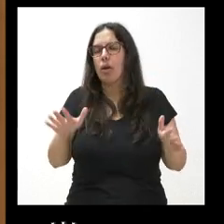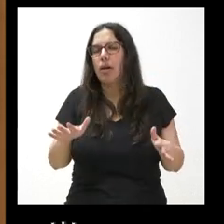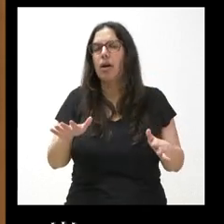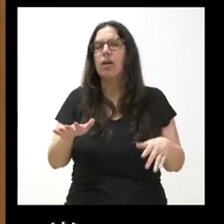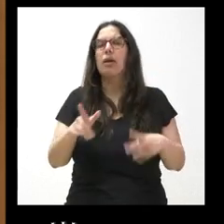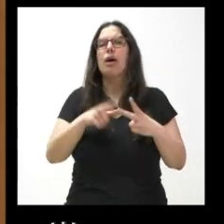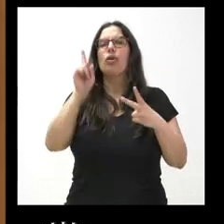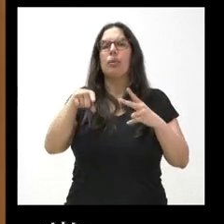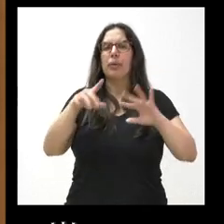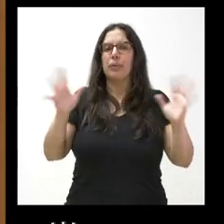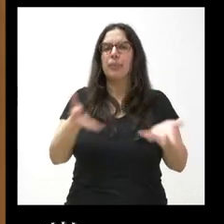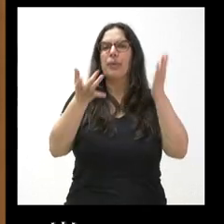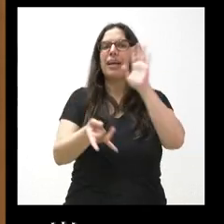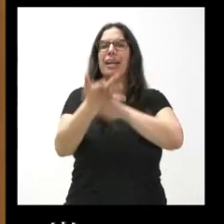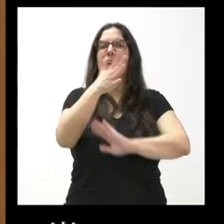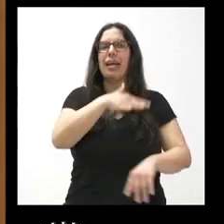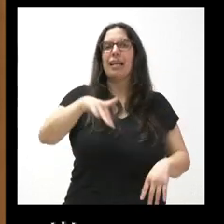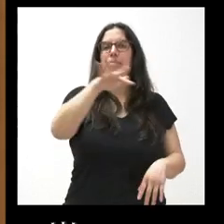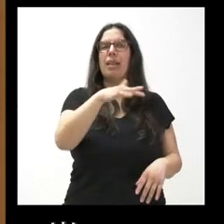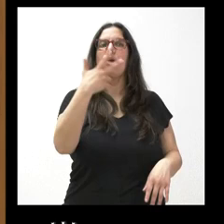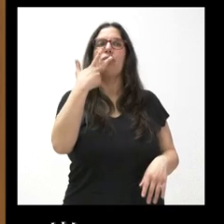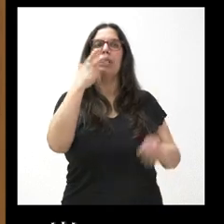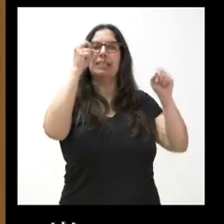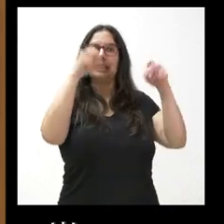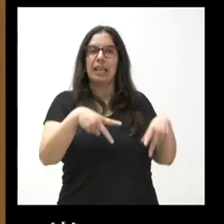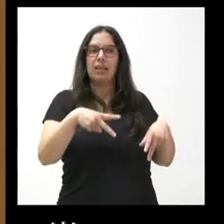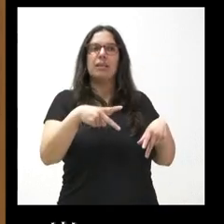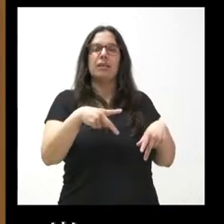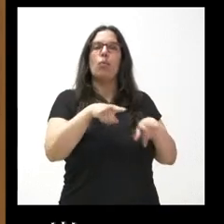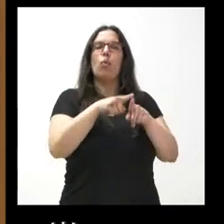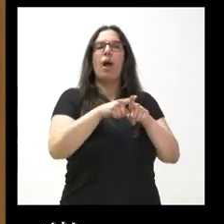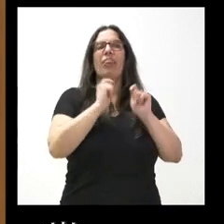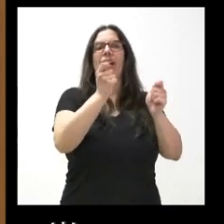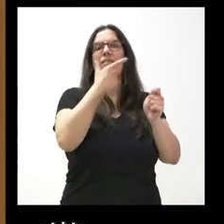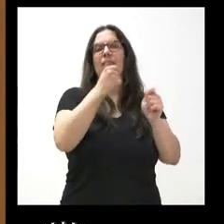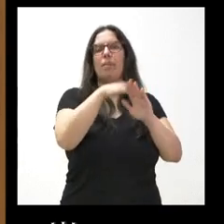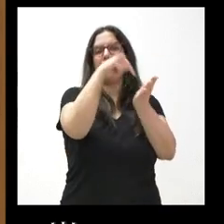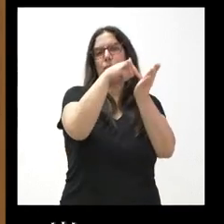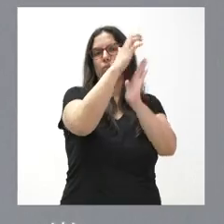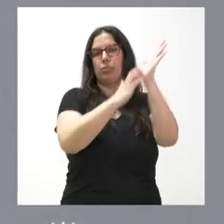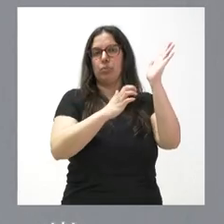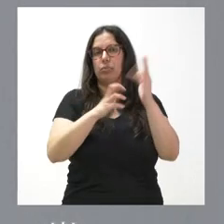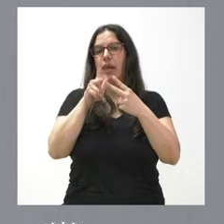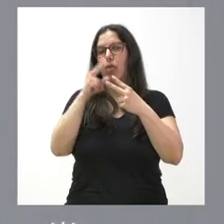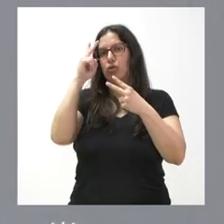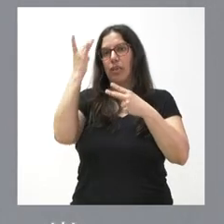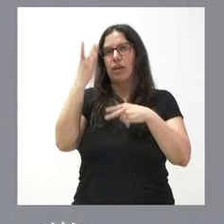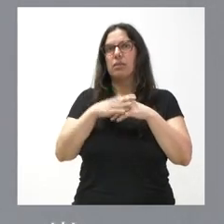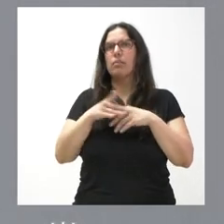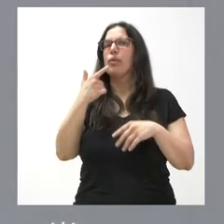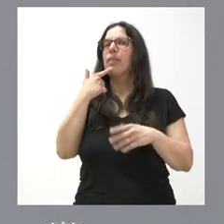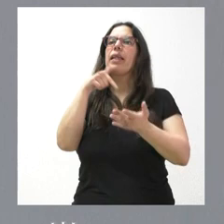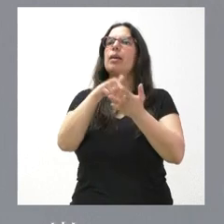incentivar fiscalmente la creación de espacios sin humo. ¿Cuál es la posición de Castilla y León, por ejemplo, respecto a estas dos propuestas? Pero, por ejemplo, cuando se va a incentivar